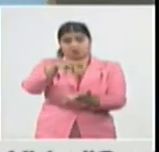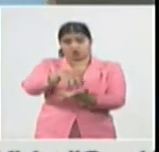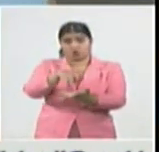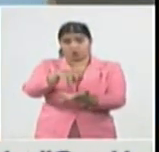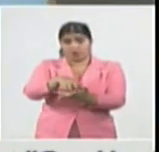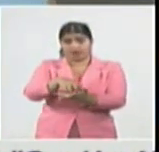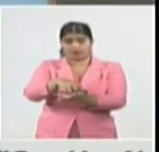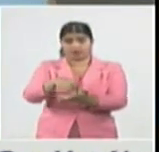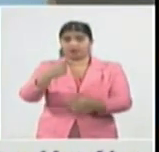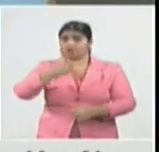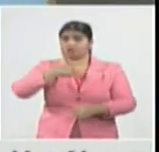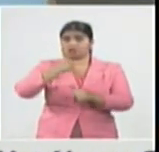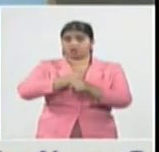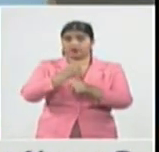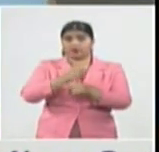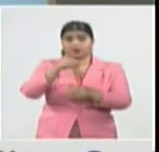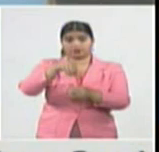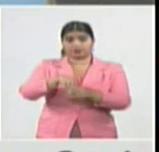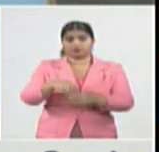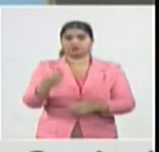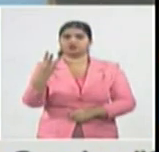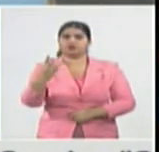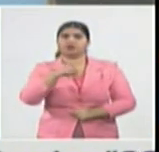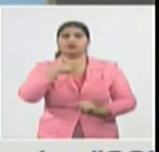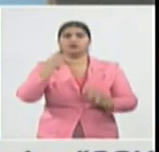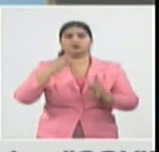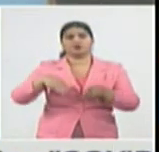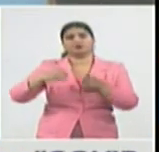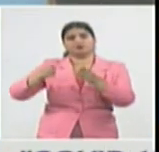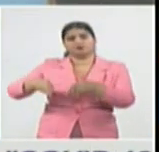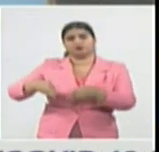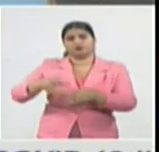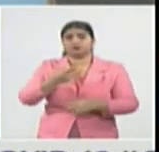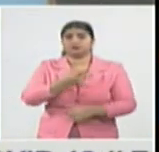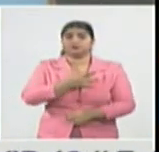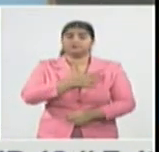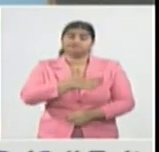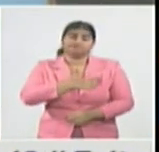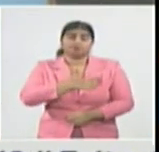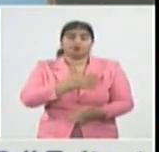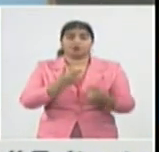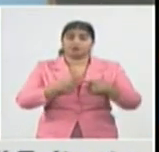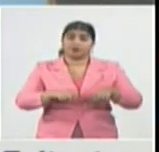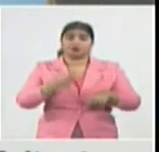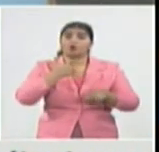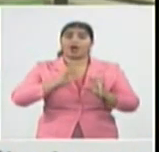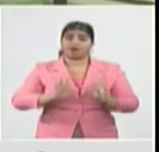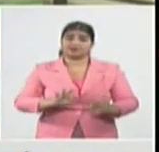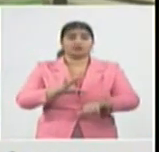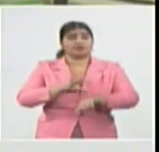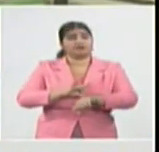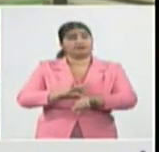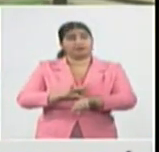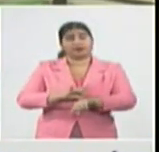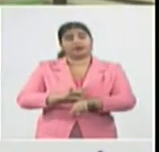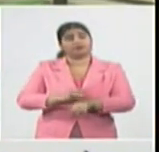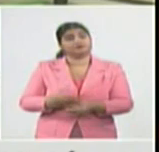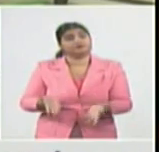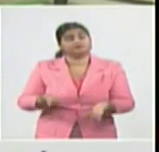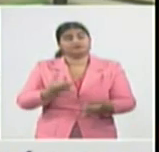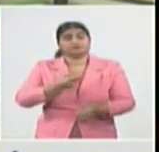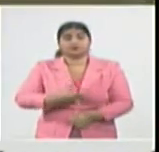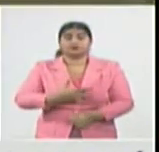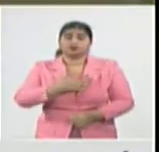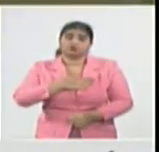que o sea para nada queremos que fallezcan pero desgraciadamente las enfermedades a veces nos juegan más a las pasadas y nos los arrebatan los pacientes